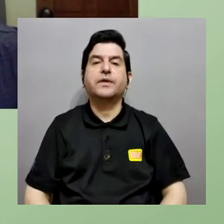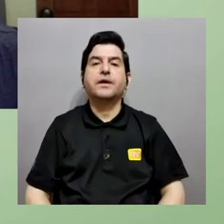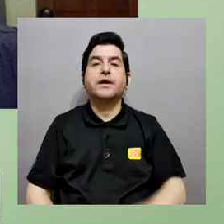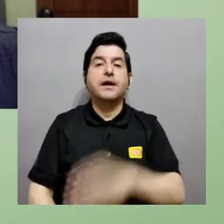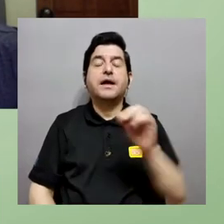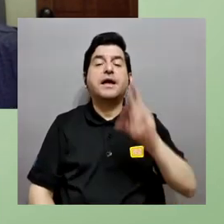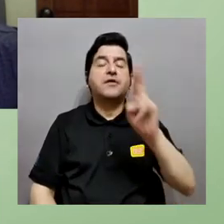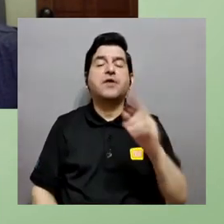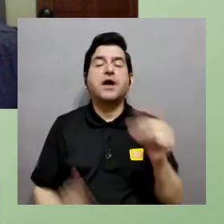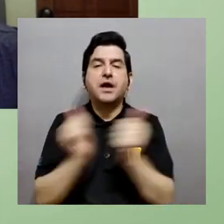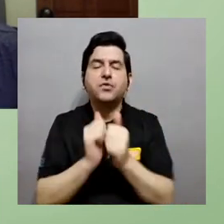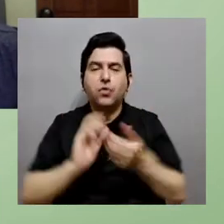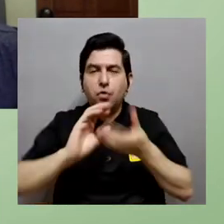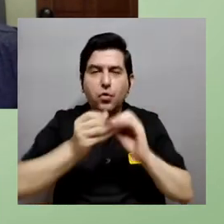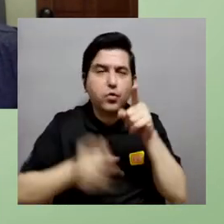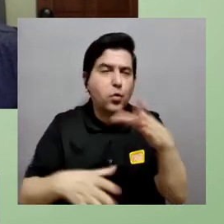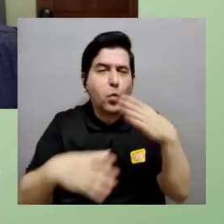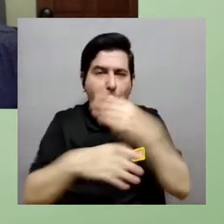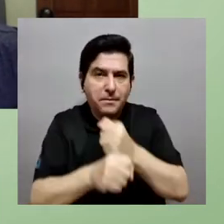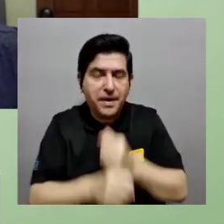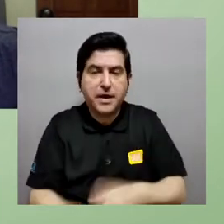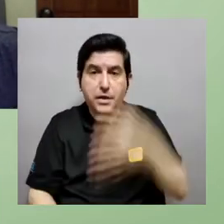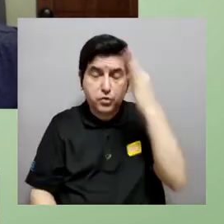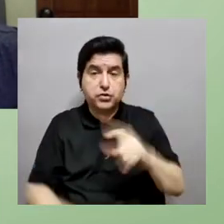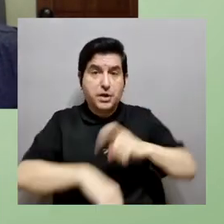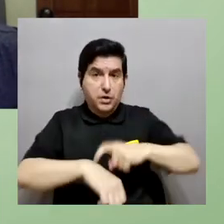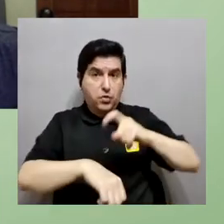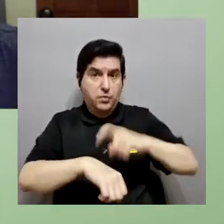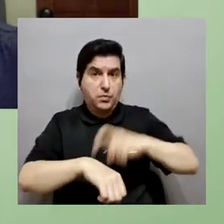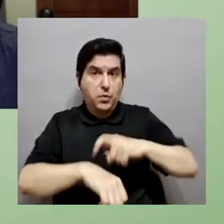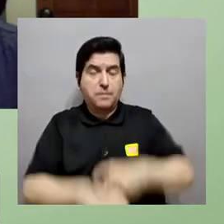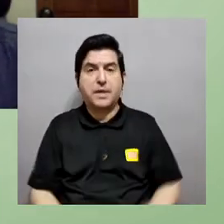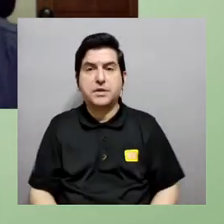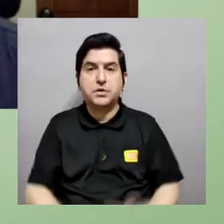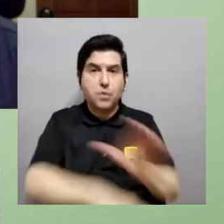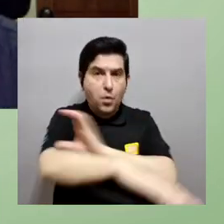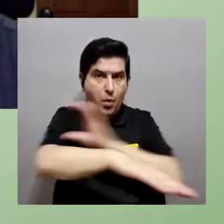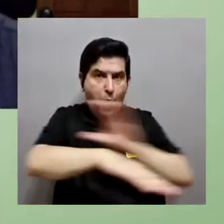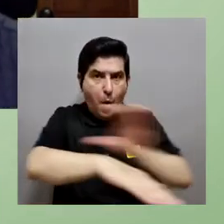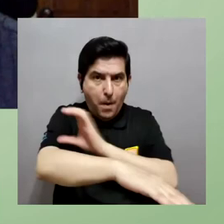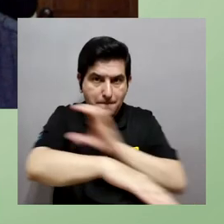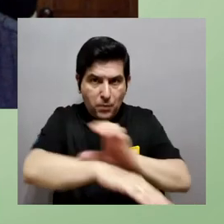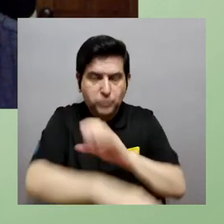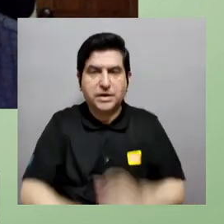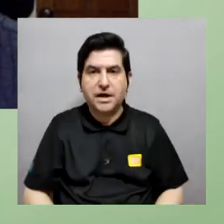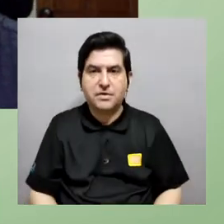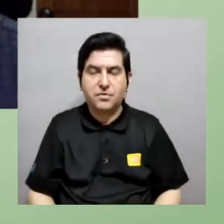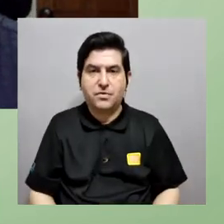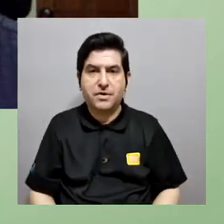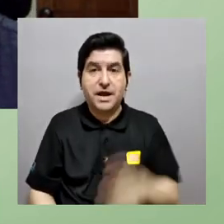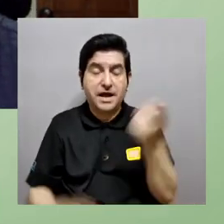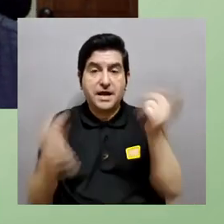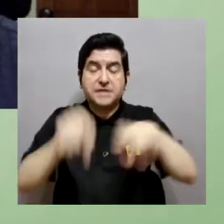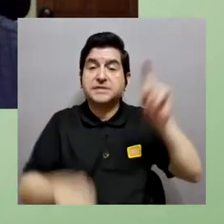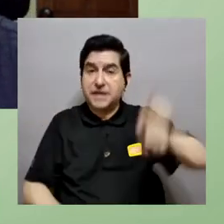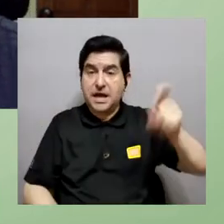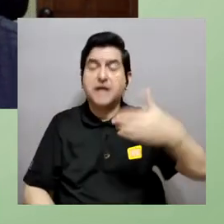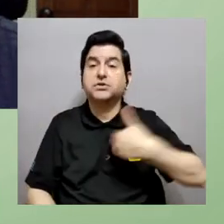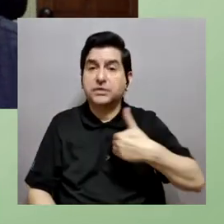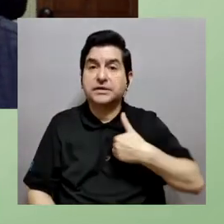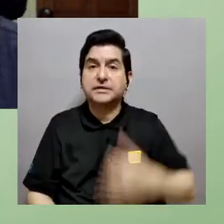los experimentos y Ricardo con todos los cálculos que ustedes tienen que hacer estoy seguro que en algún momento una